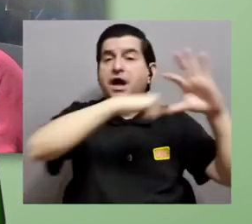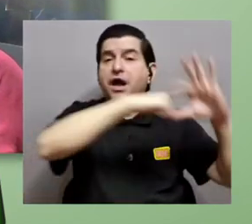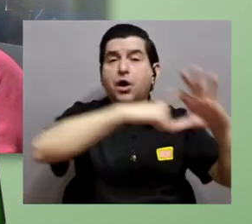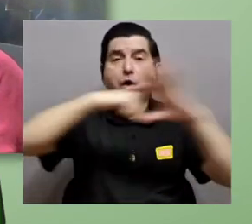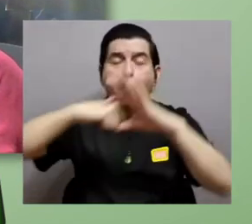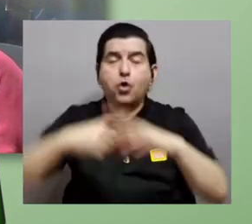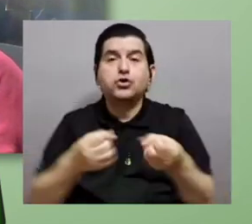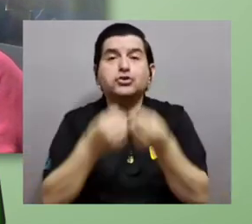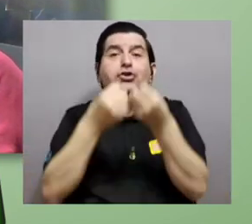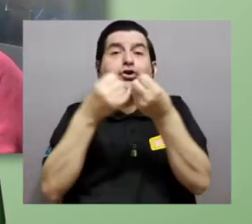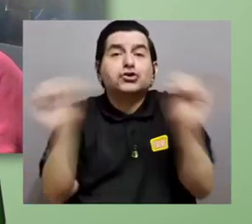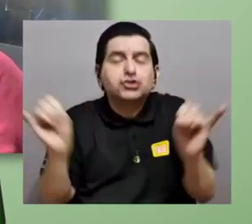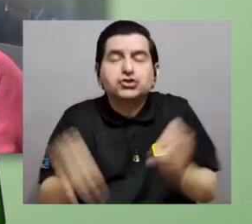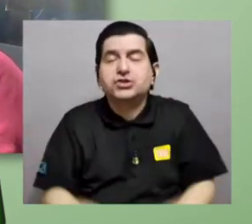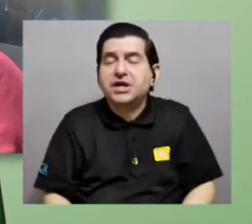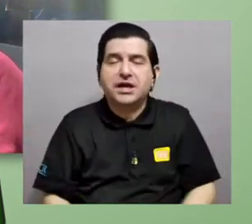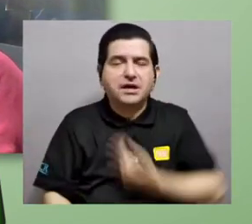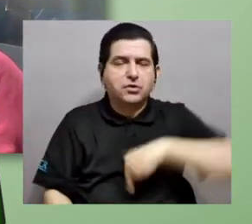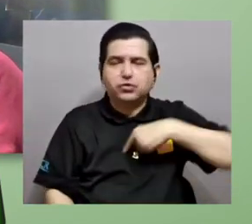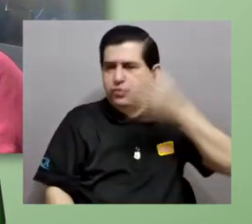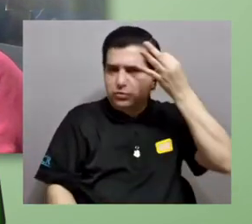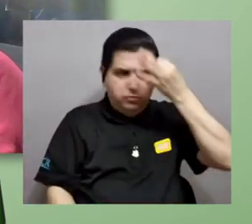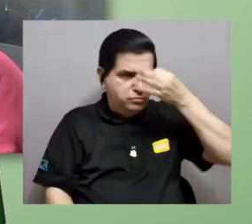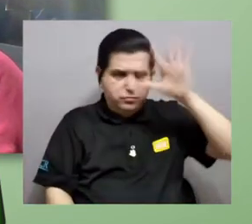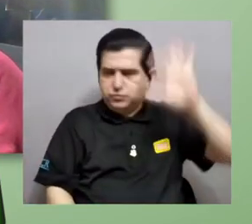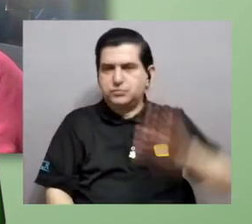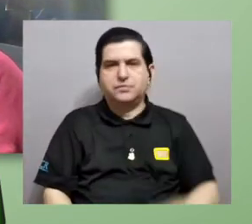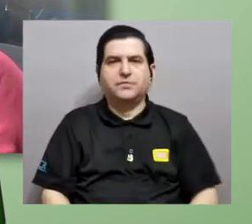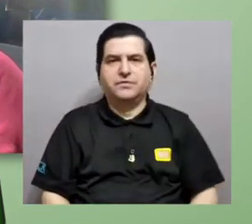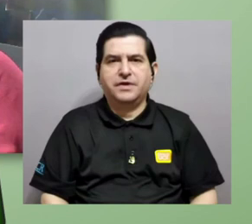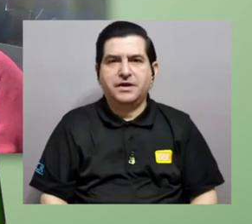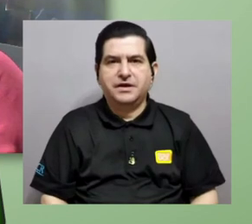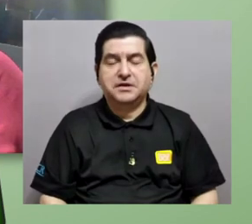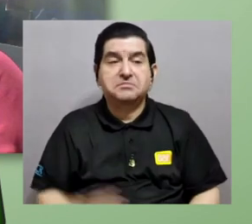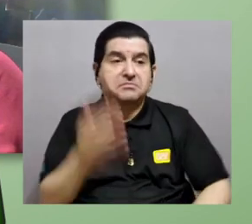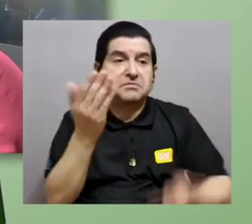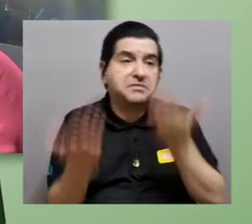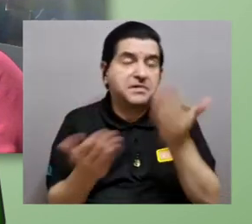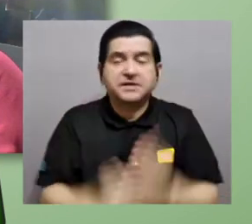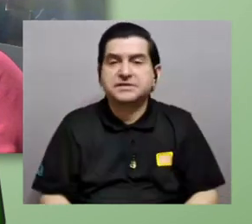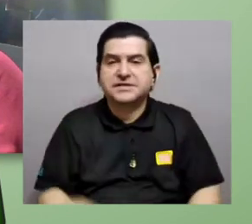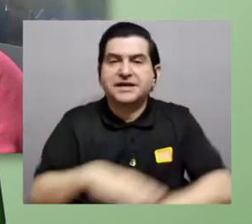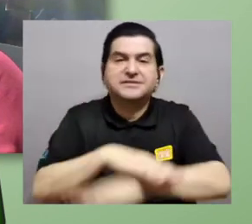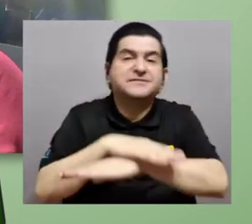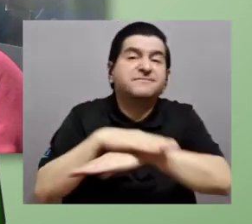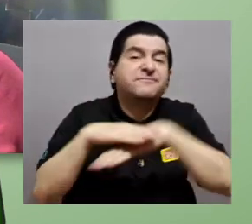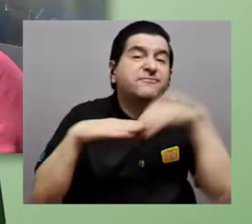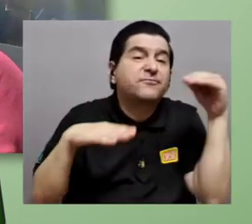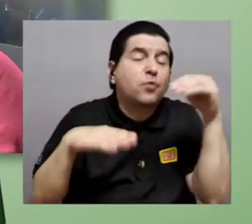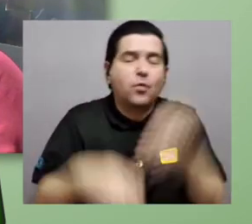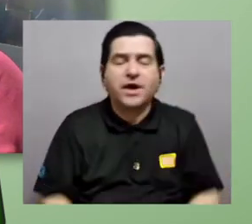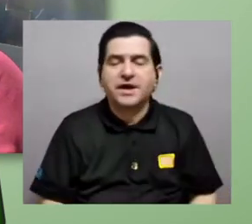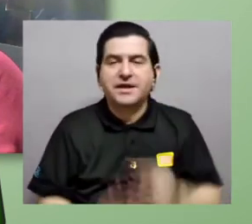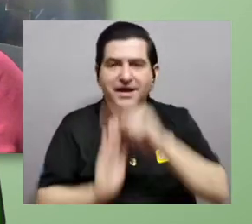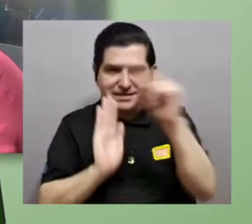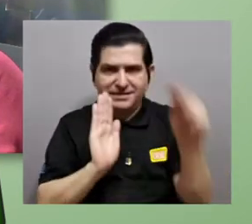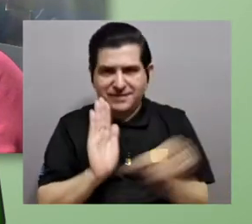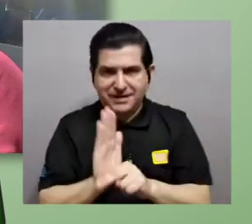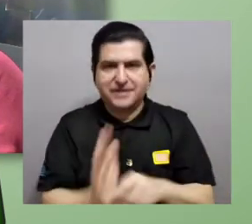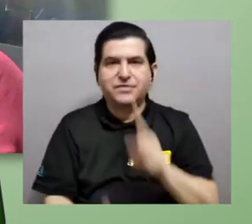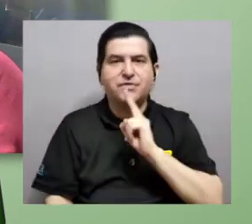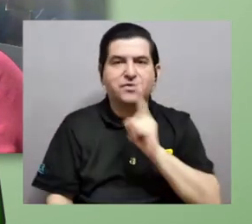la vida en otros planetas sin llegar a especular este por fuera de las